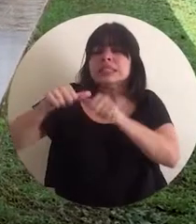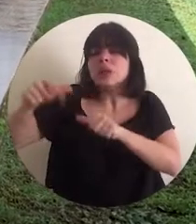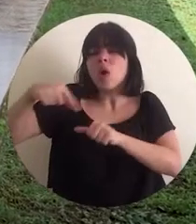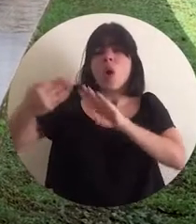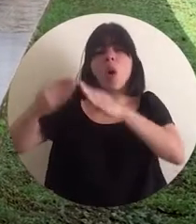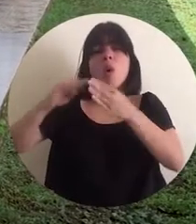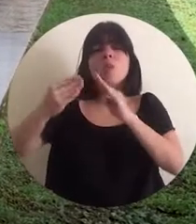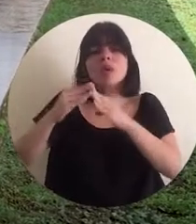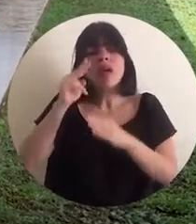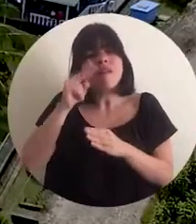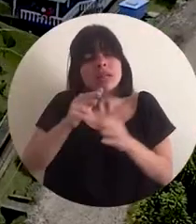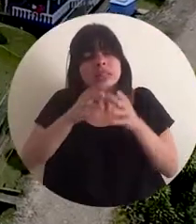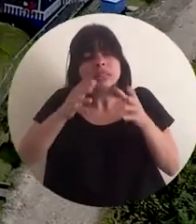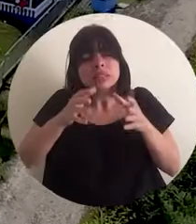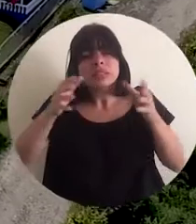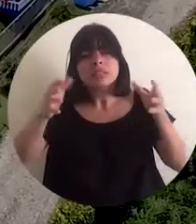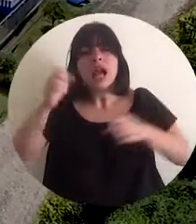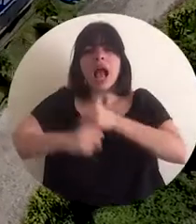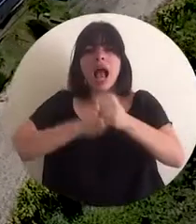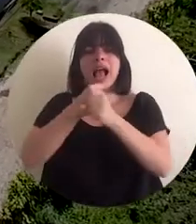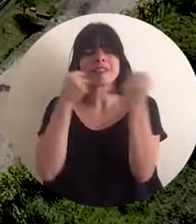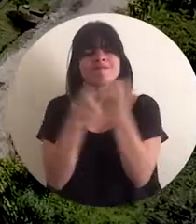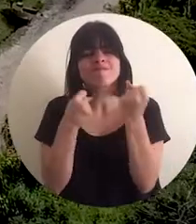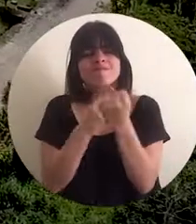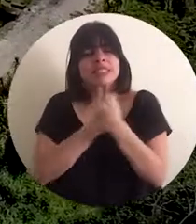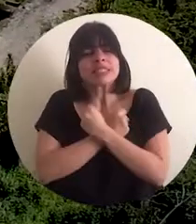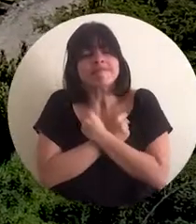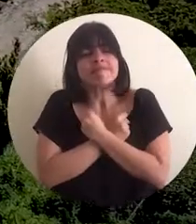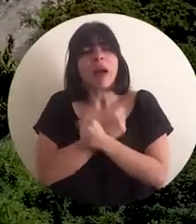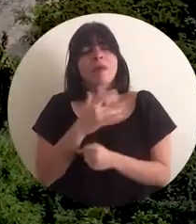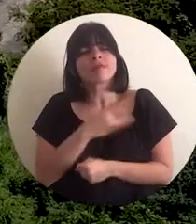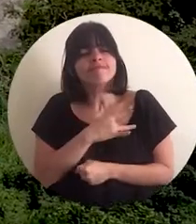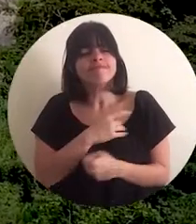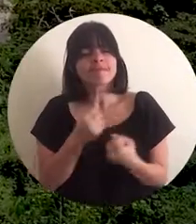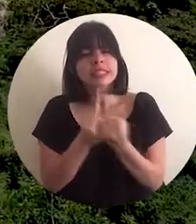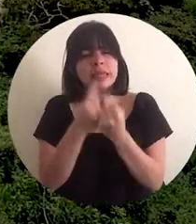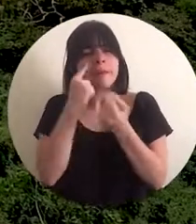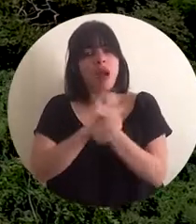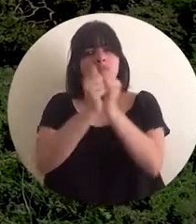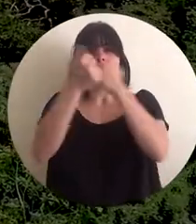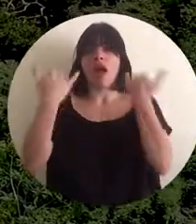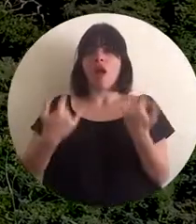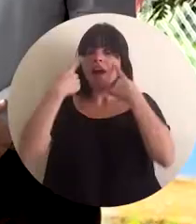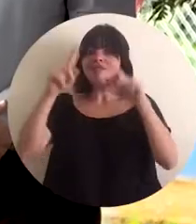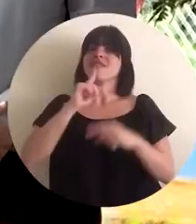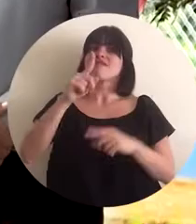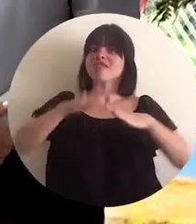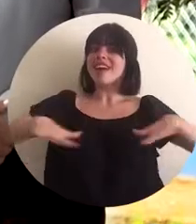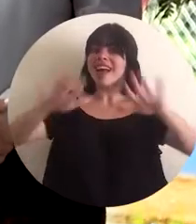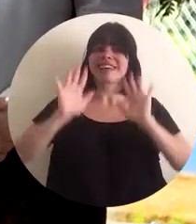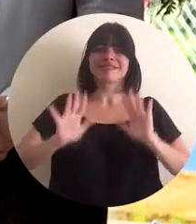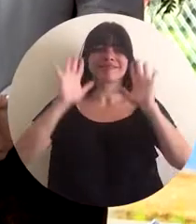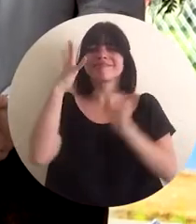que la ha visto crecer con los años y que le ha puesto el cariño y el amor necesario para verla convertida hoy en una realidad